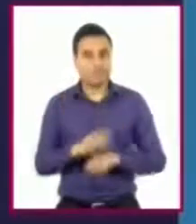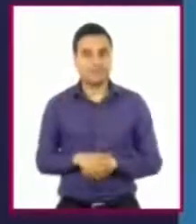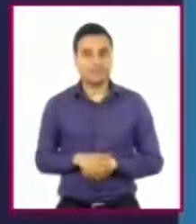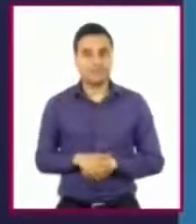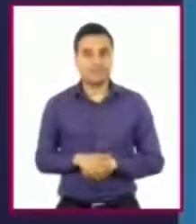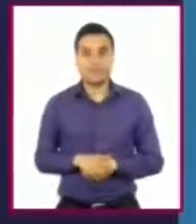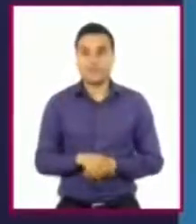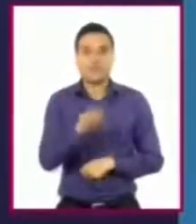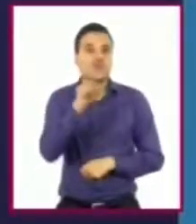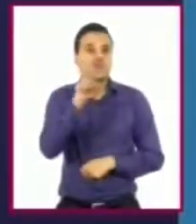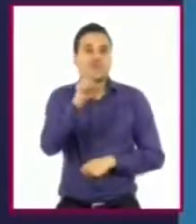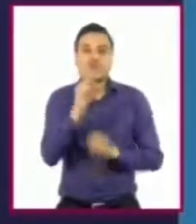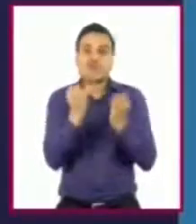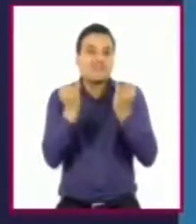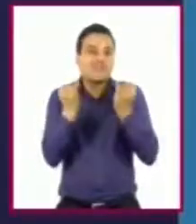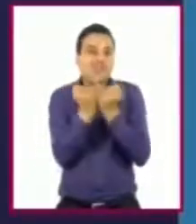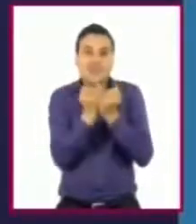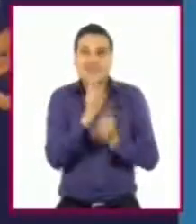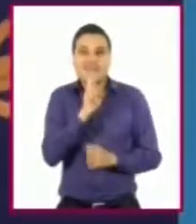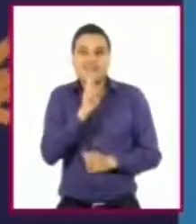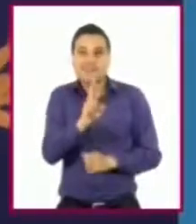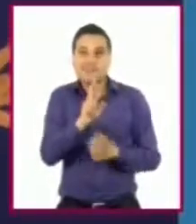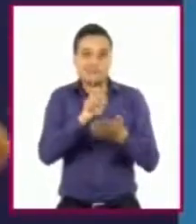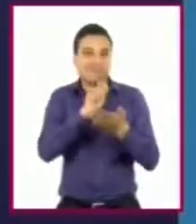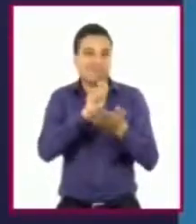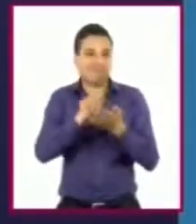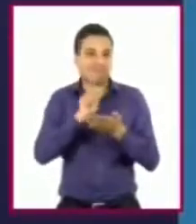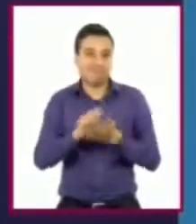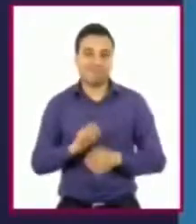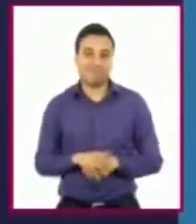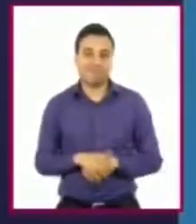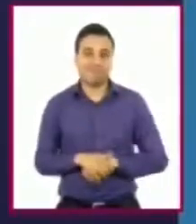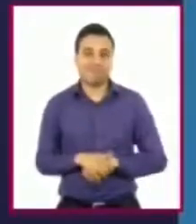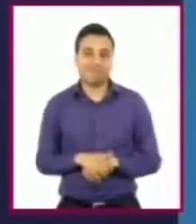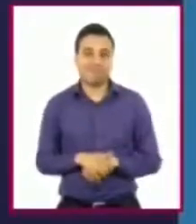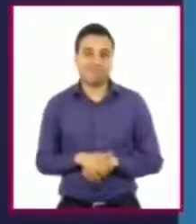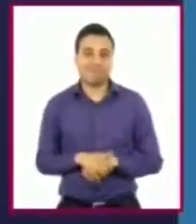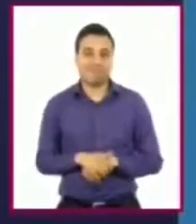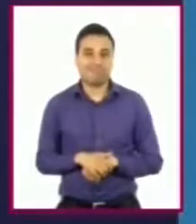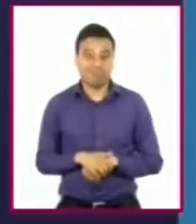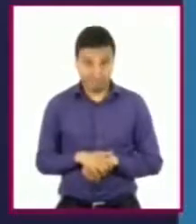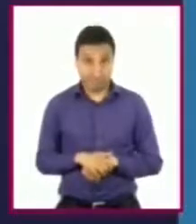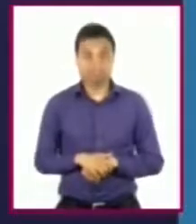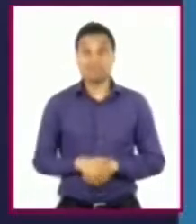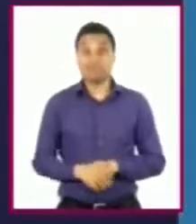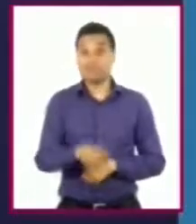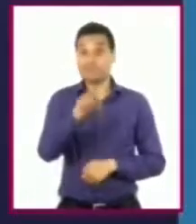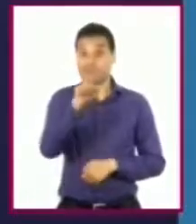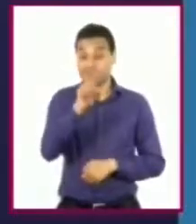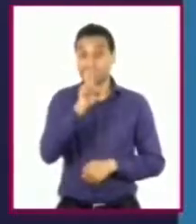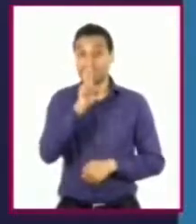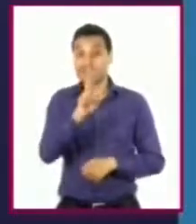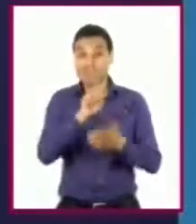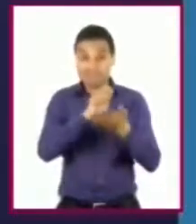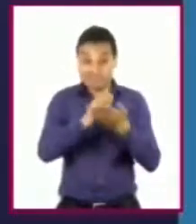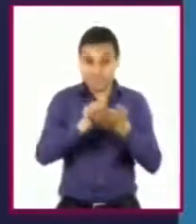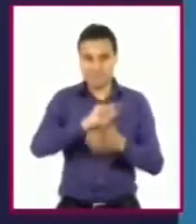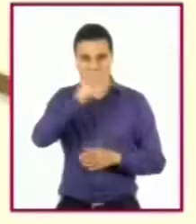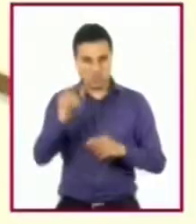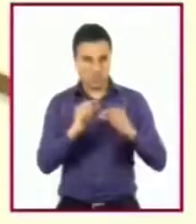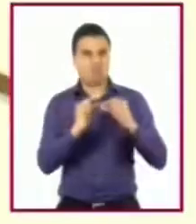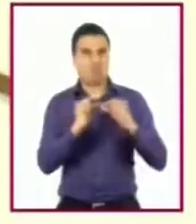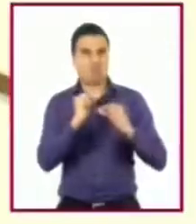seguramente anotaron respuestas interesantes, mismas que complementarán en el transcurso de la clase.